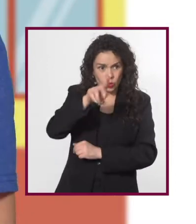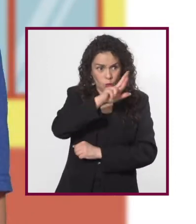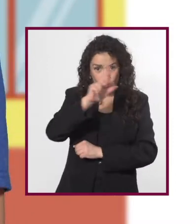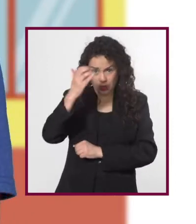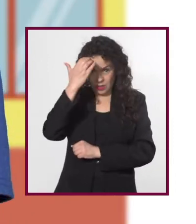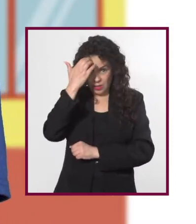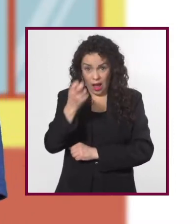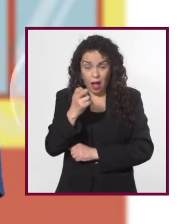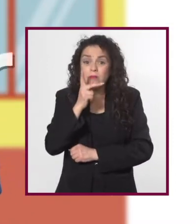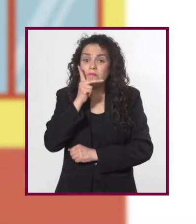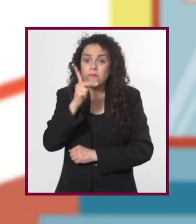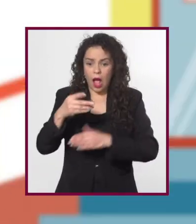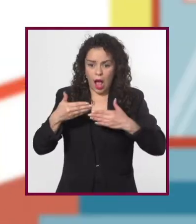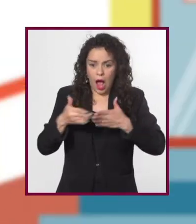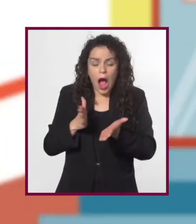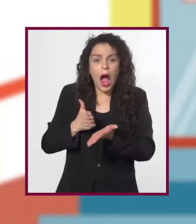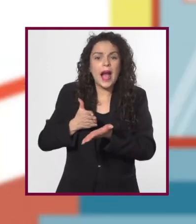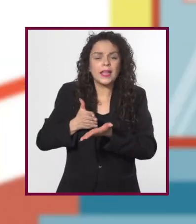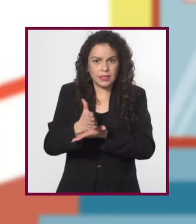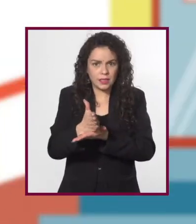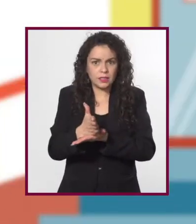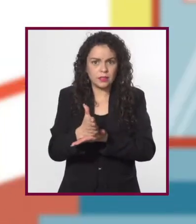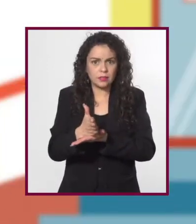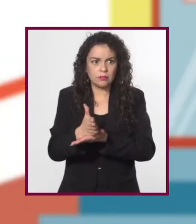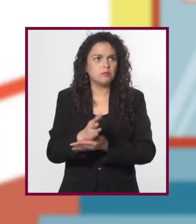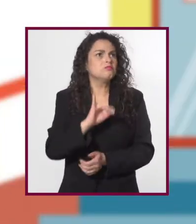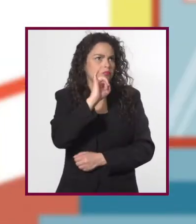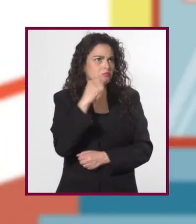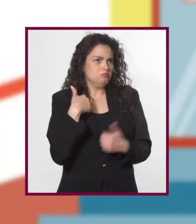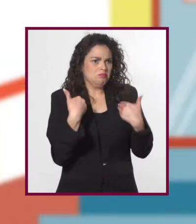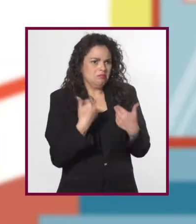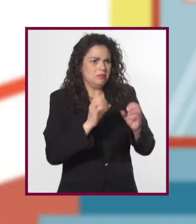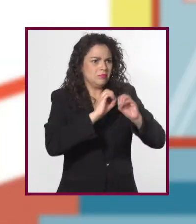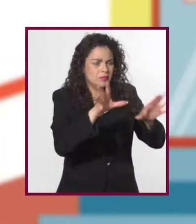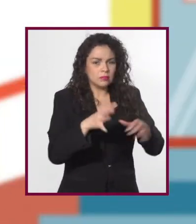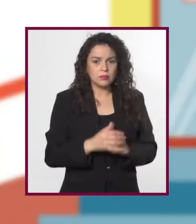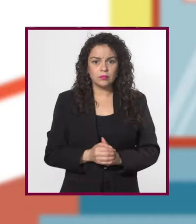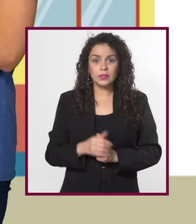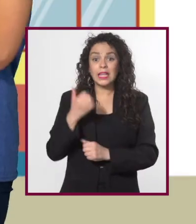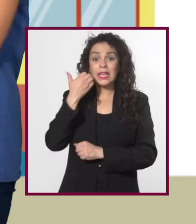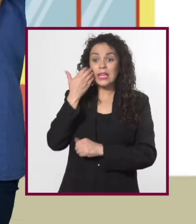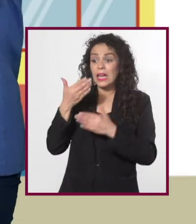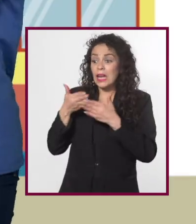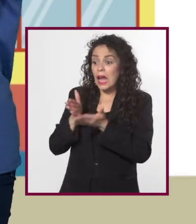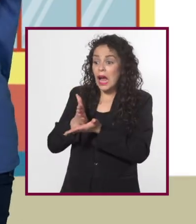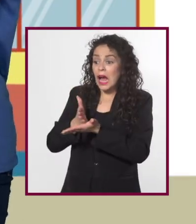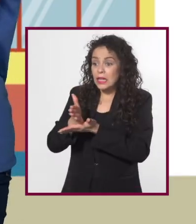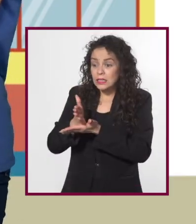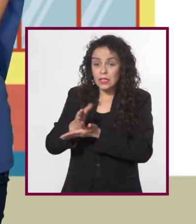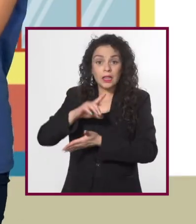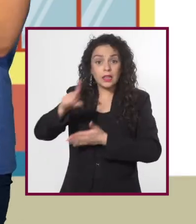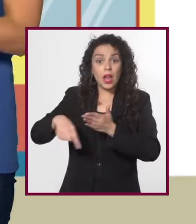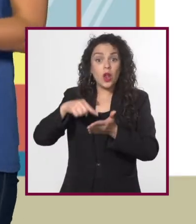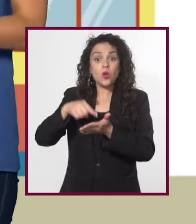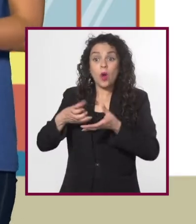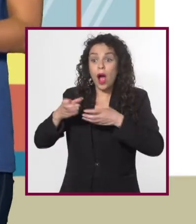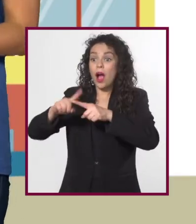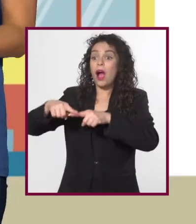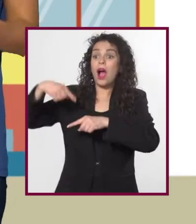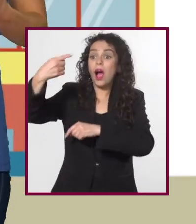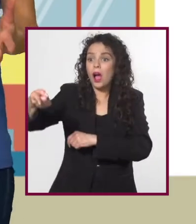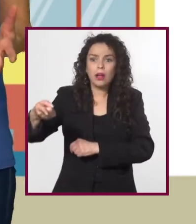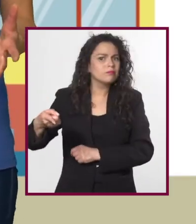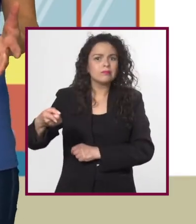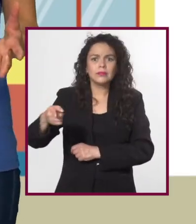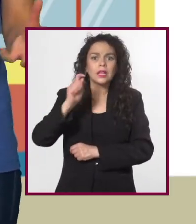¿Reconoces esa palabra? ¿Acceder? Sí, me queda claro. Quiere acceder. No a lugar al otro